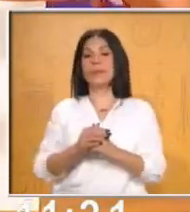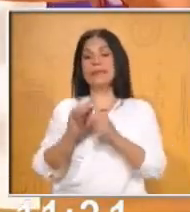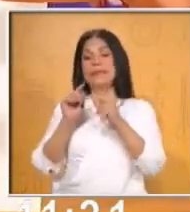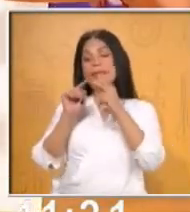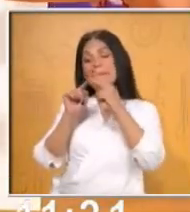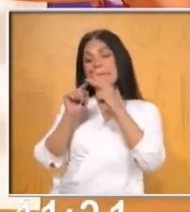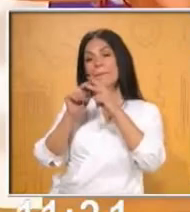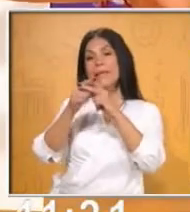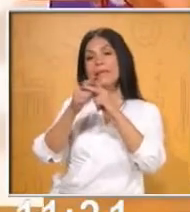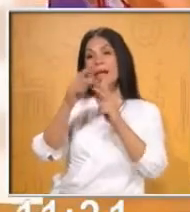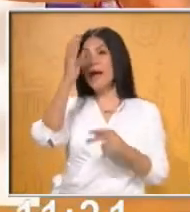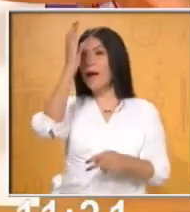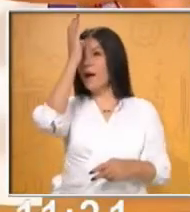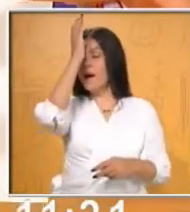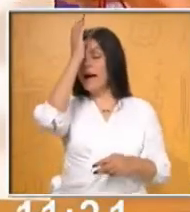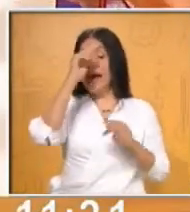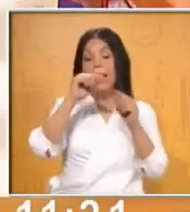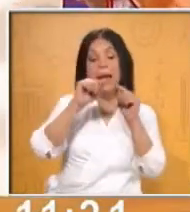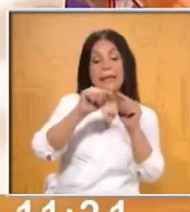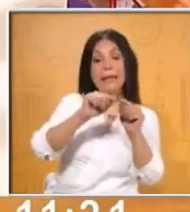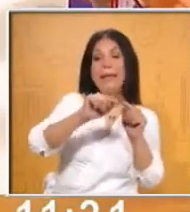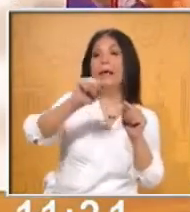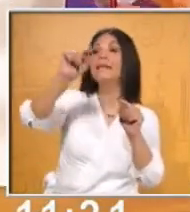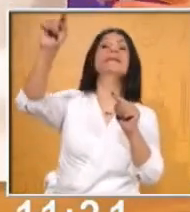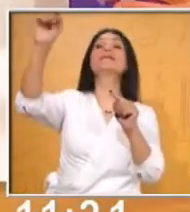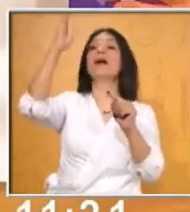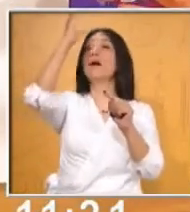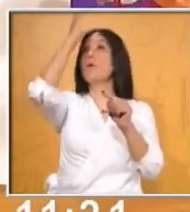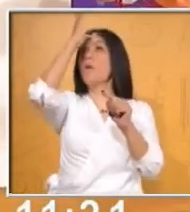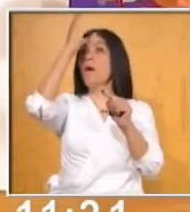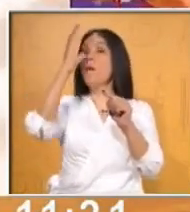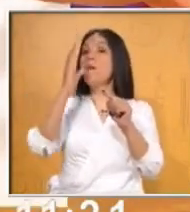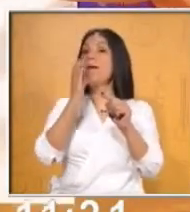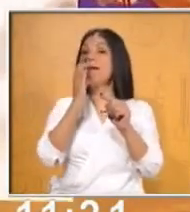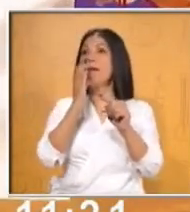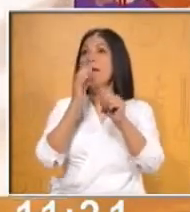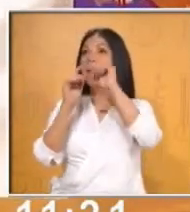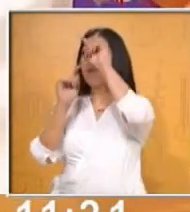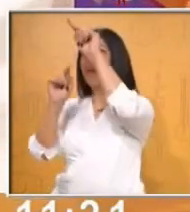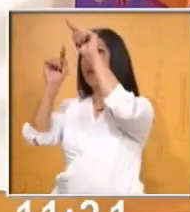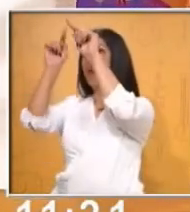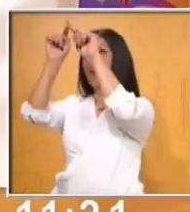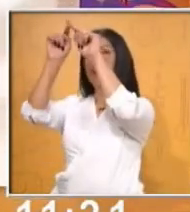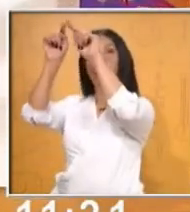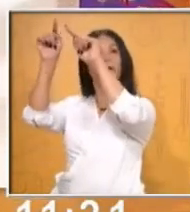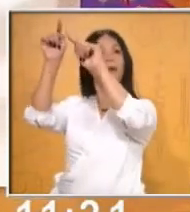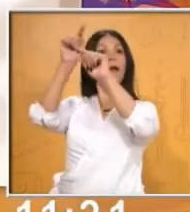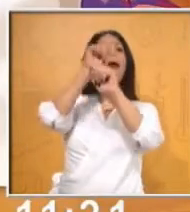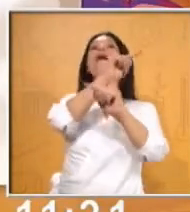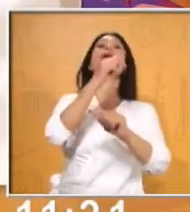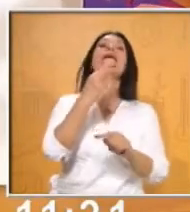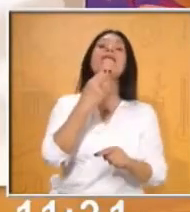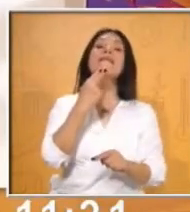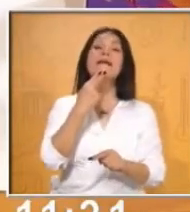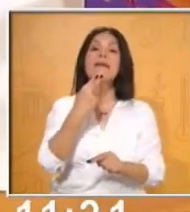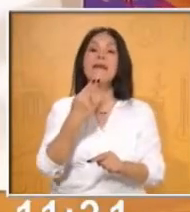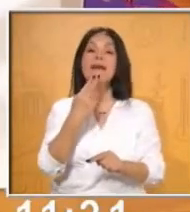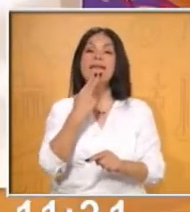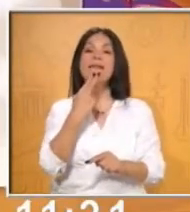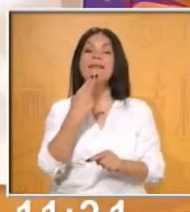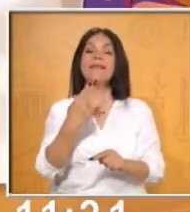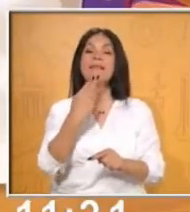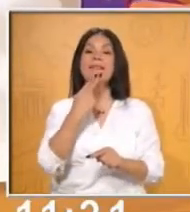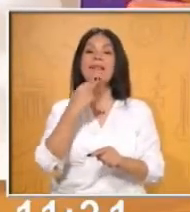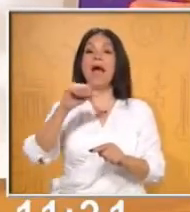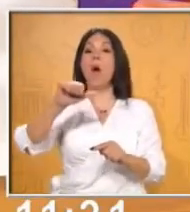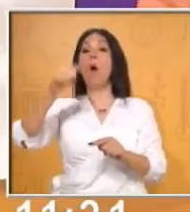Coahuila sería una parte, la segunda sería de Coahuila a Nayarit, la tercera de Nayarit a Guerrero y la